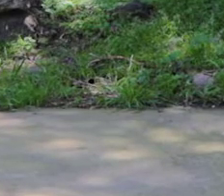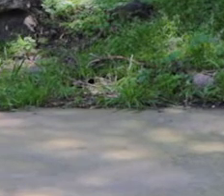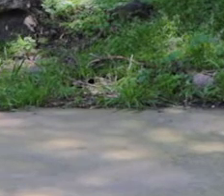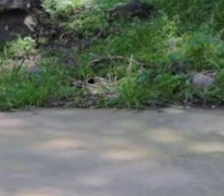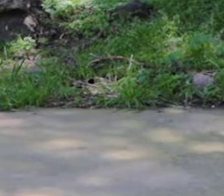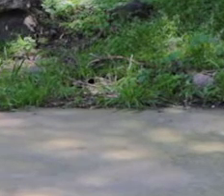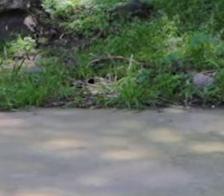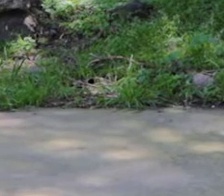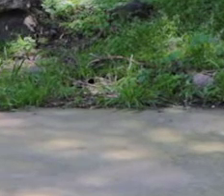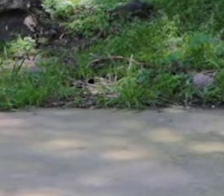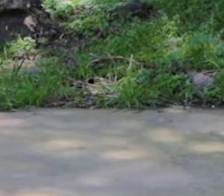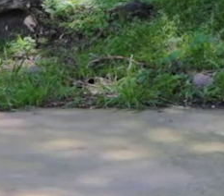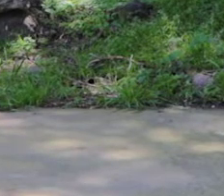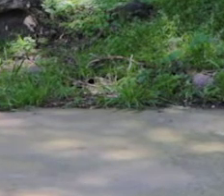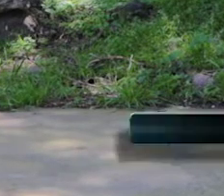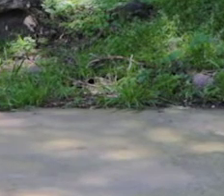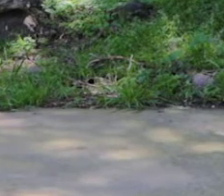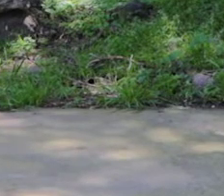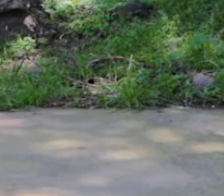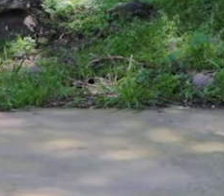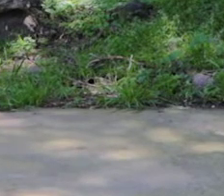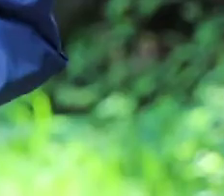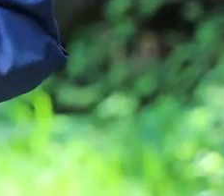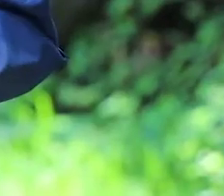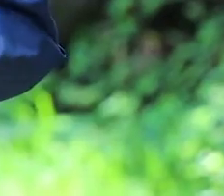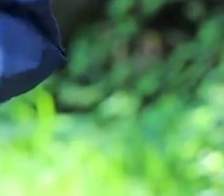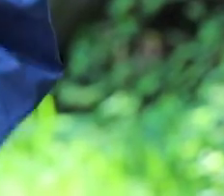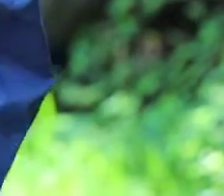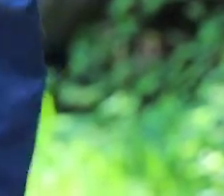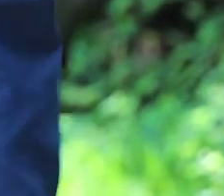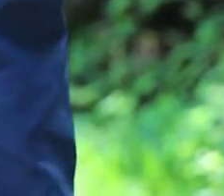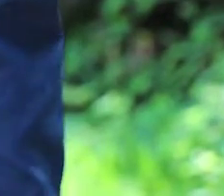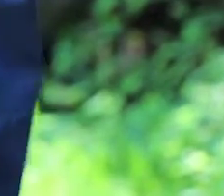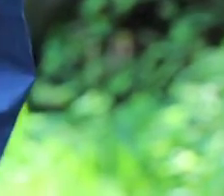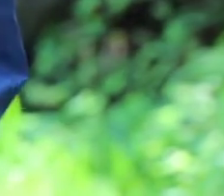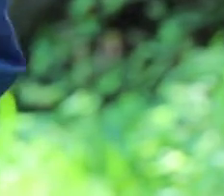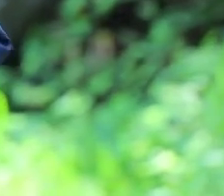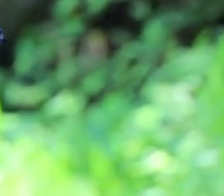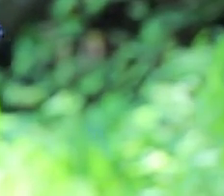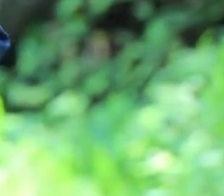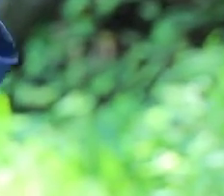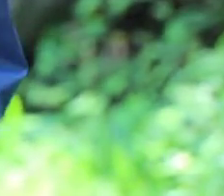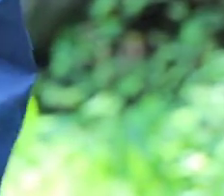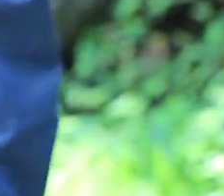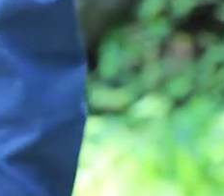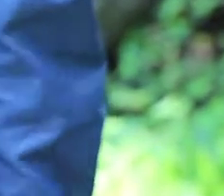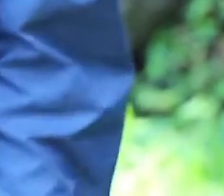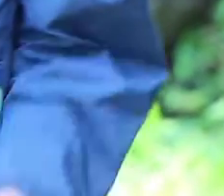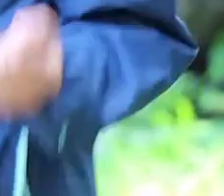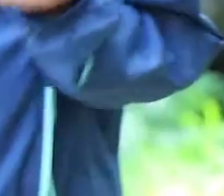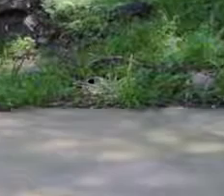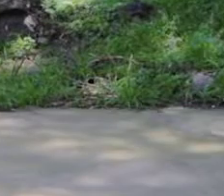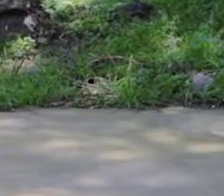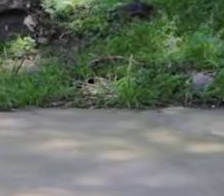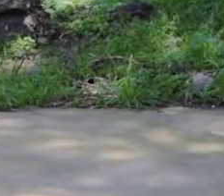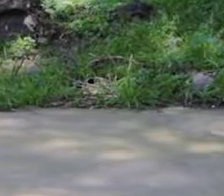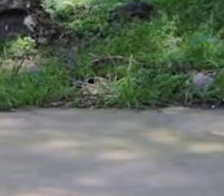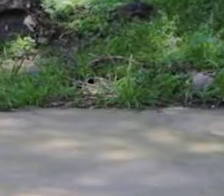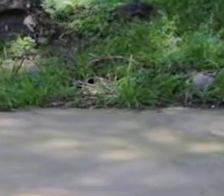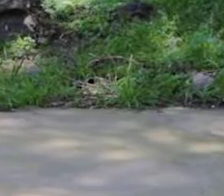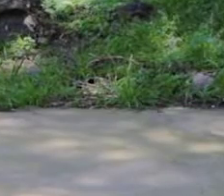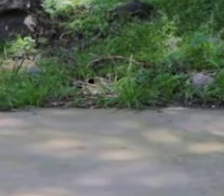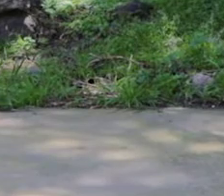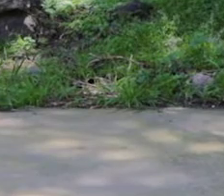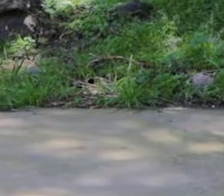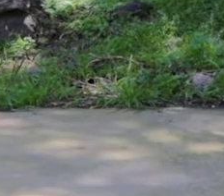extensión. Muy bien, Jair, exacto, así, perfecto. Otra más, una vez más,